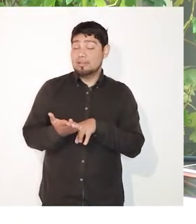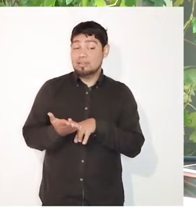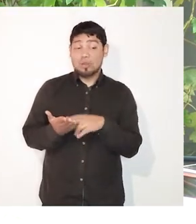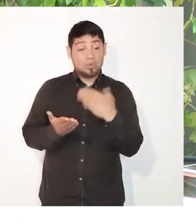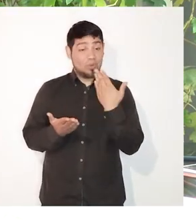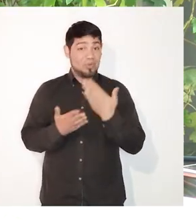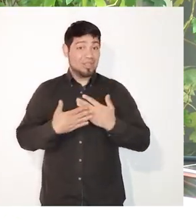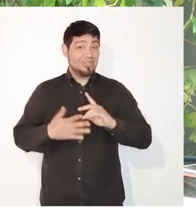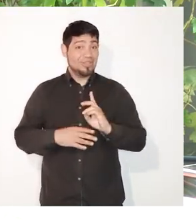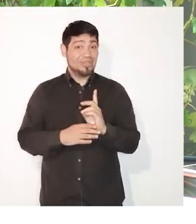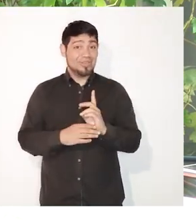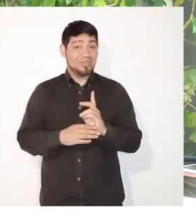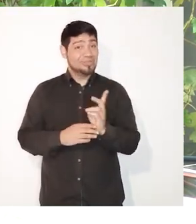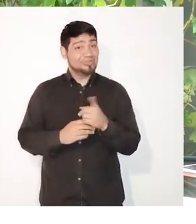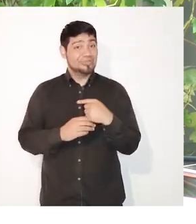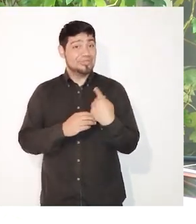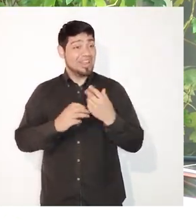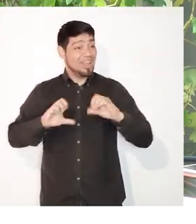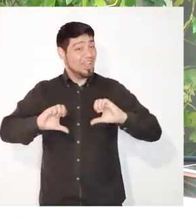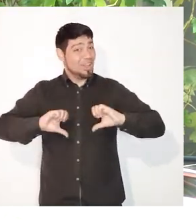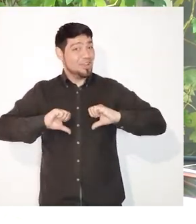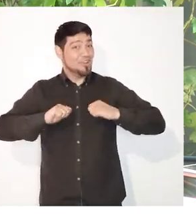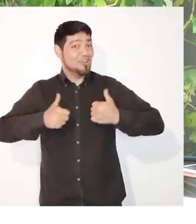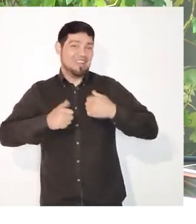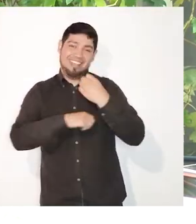es Lola, y eso es hace muchos años,